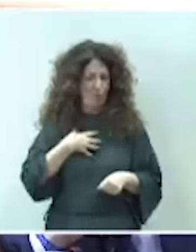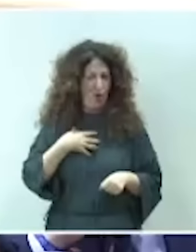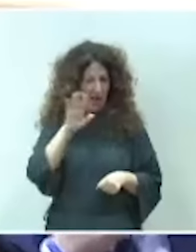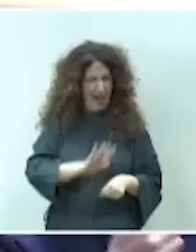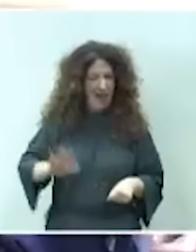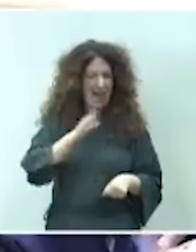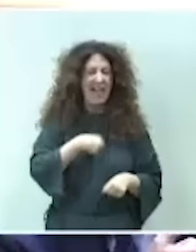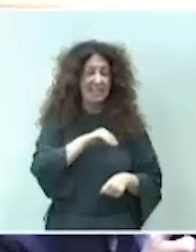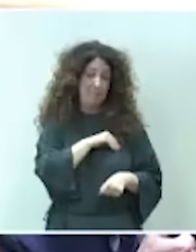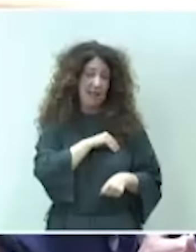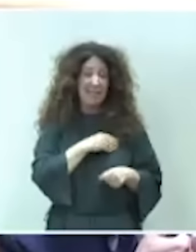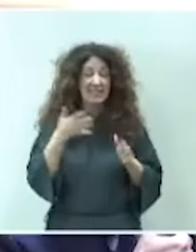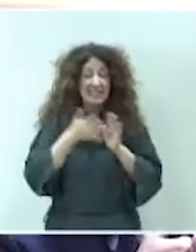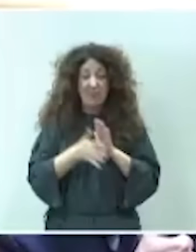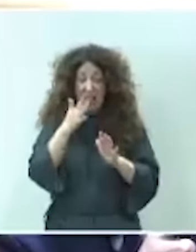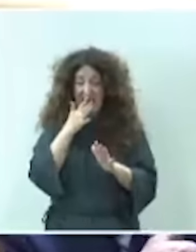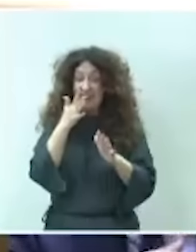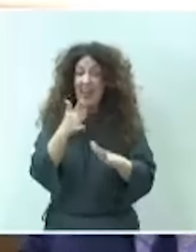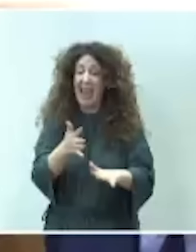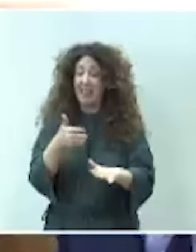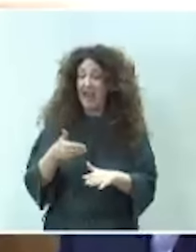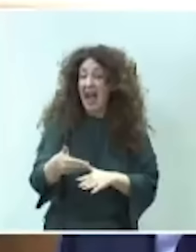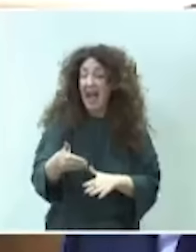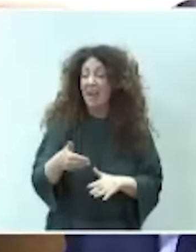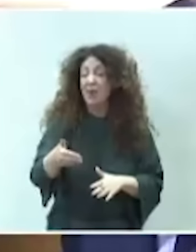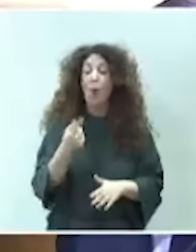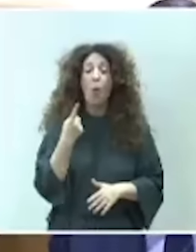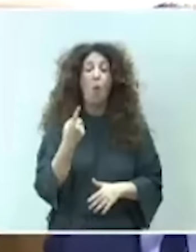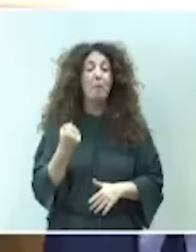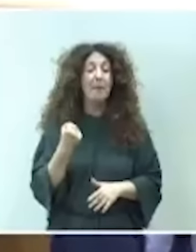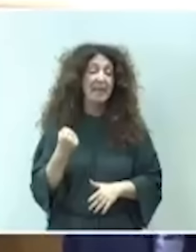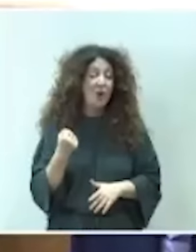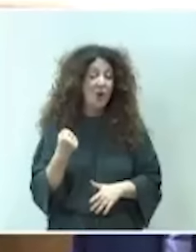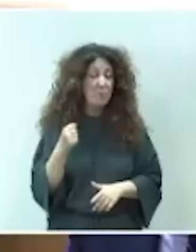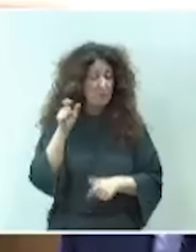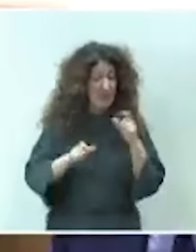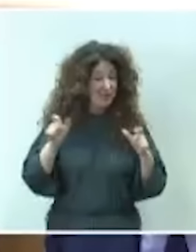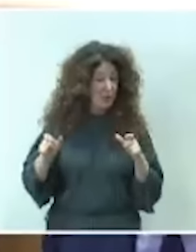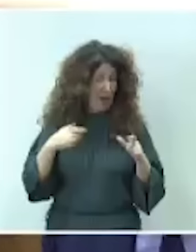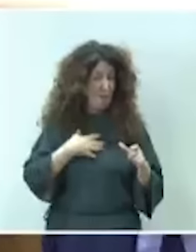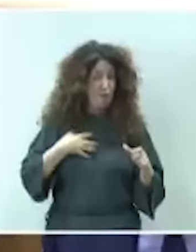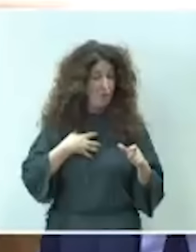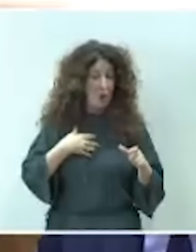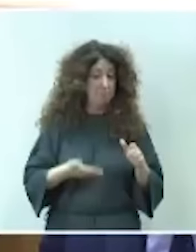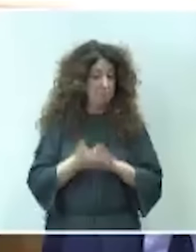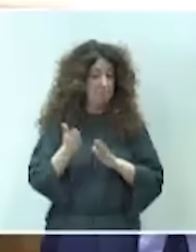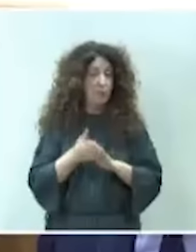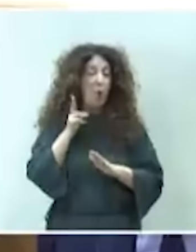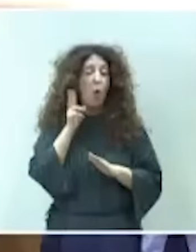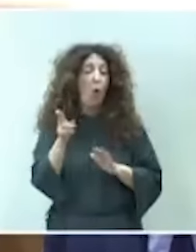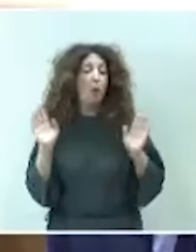que en el plazo de diez años un millón de estos empleados públicos se van a jubilar sin el